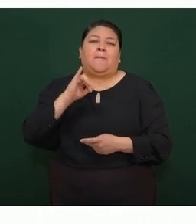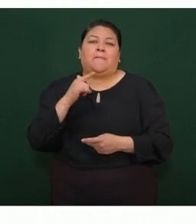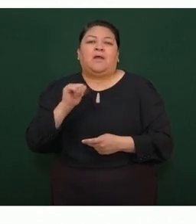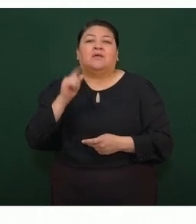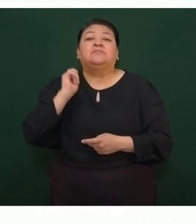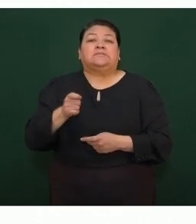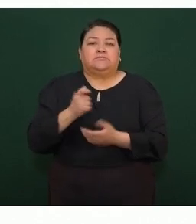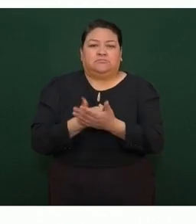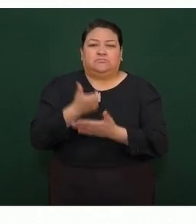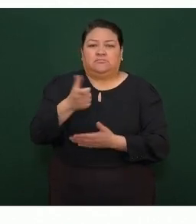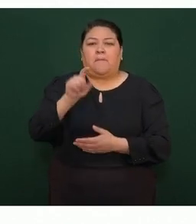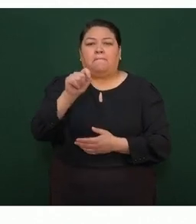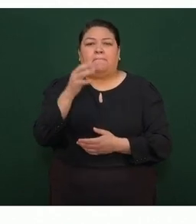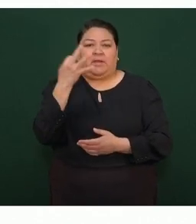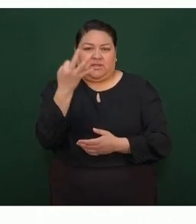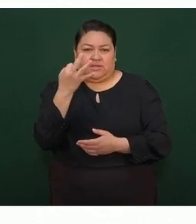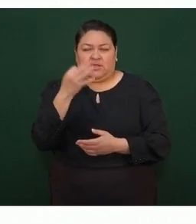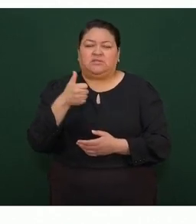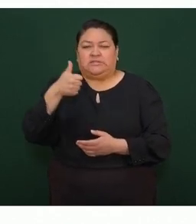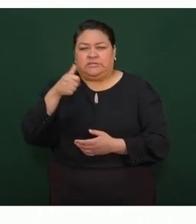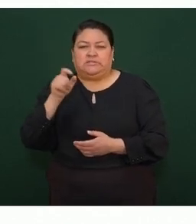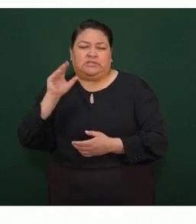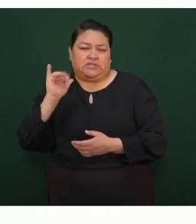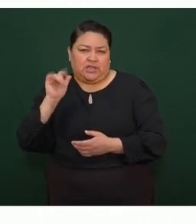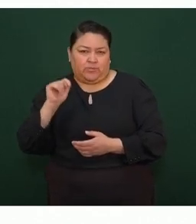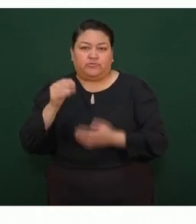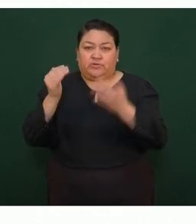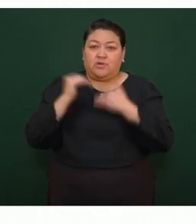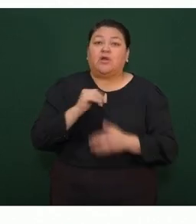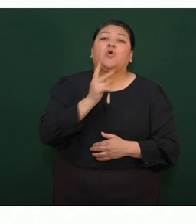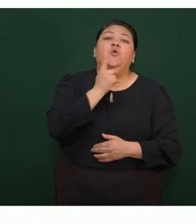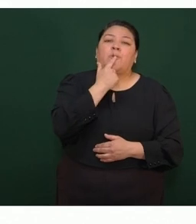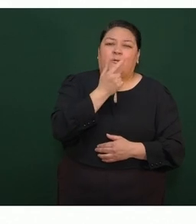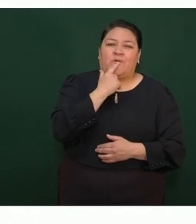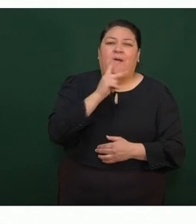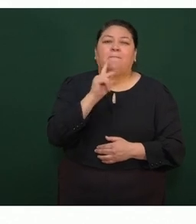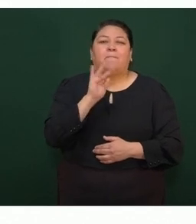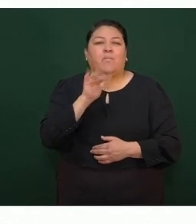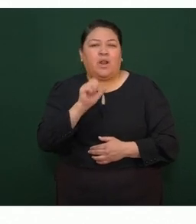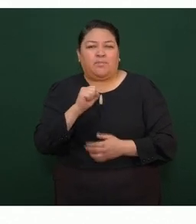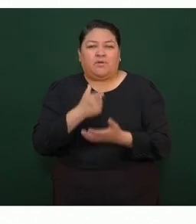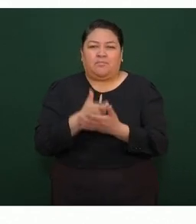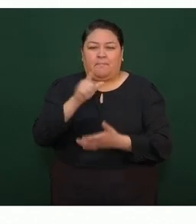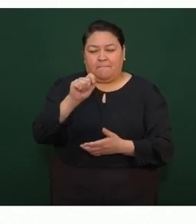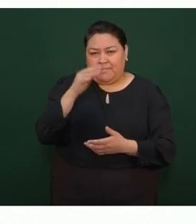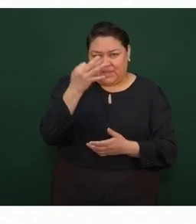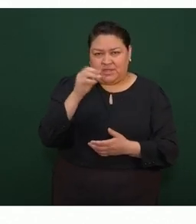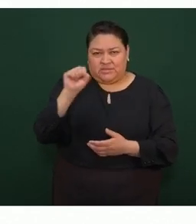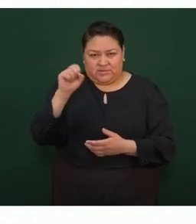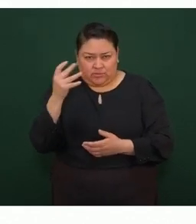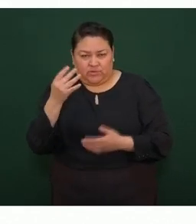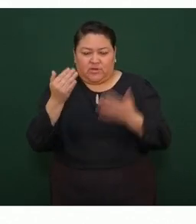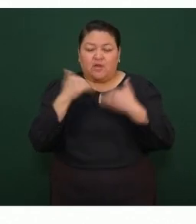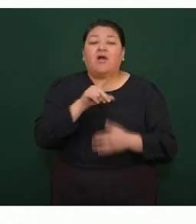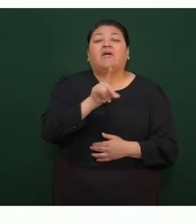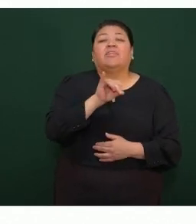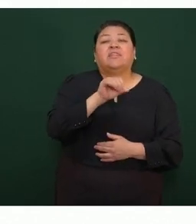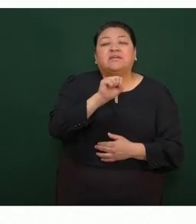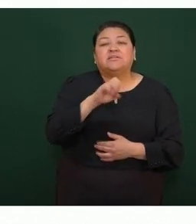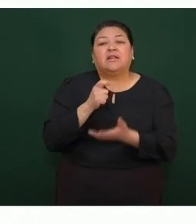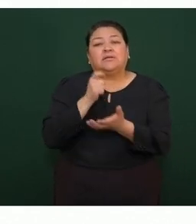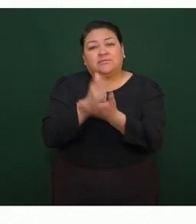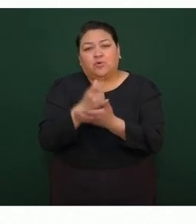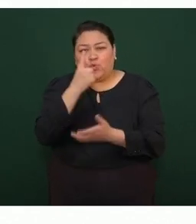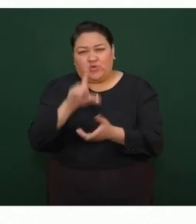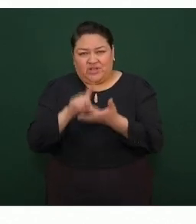promedio de 23 pesos con seis centavos, la premium 24 pesos con 63 centavos y el diésel 24 pesos